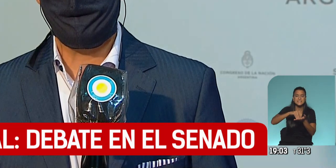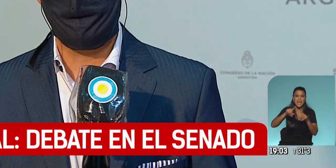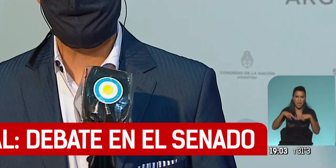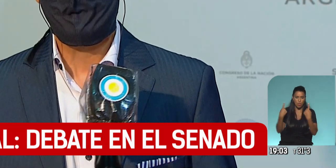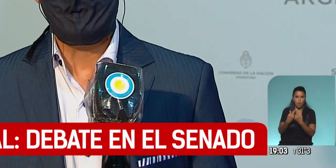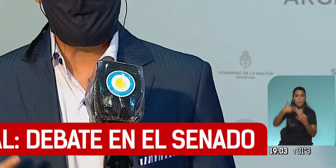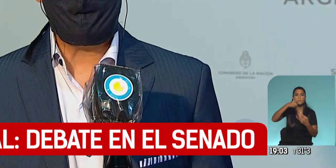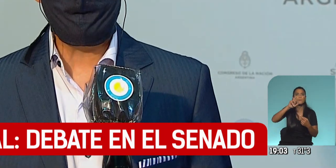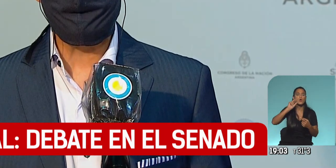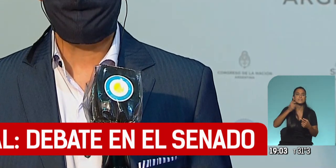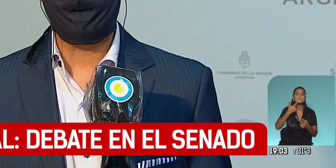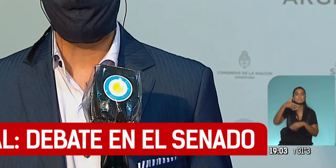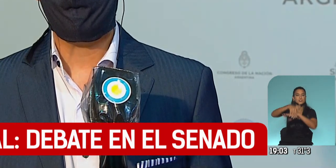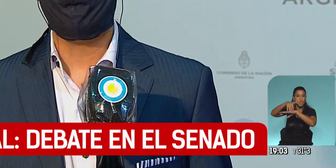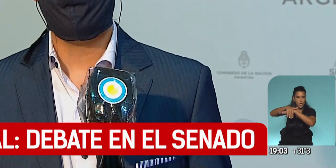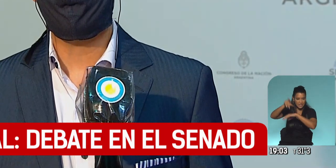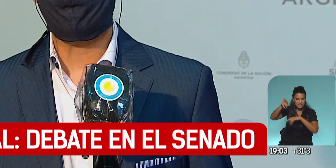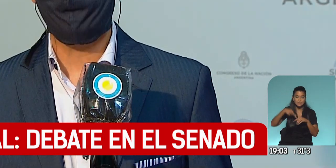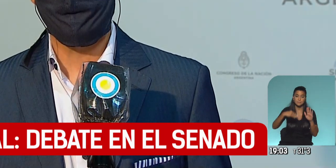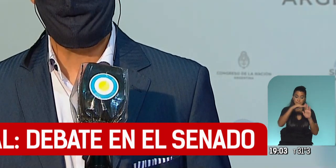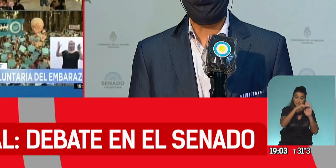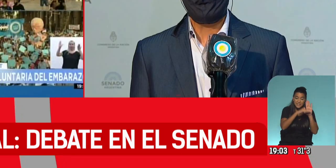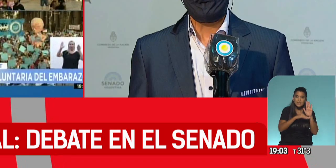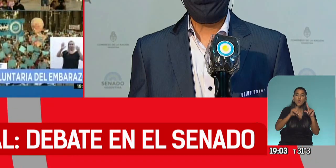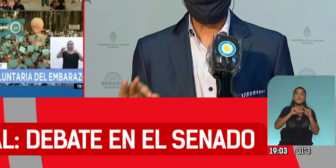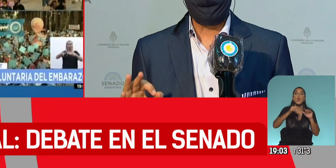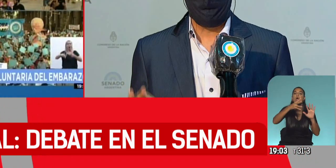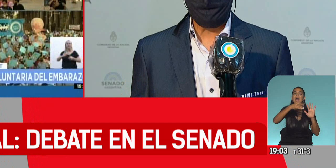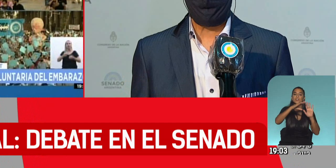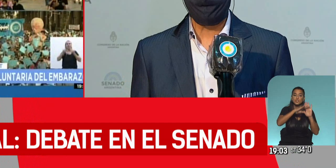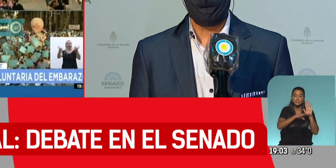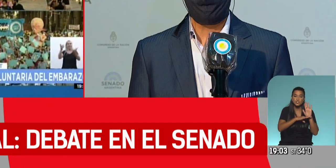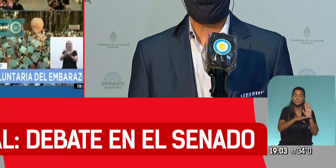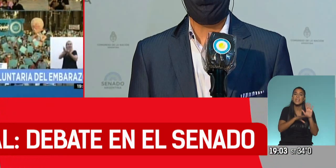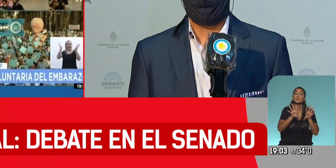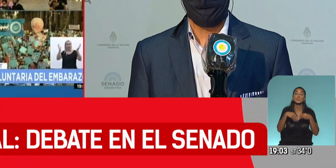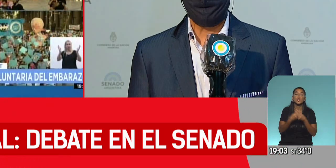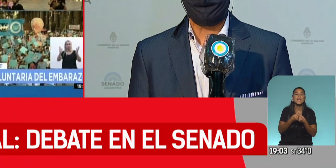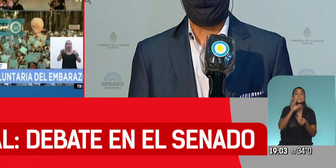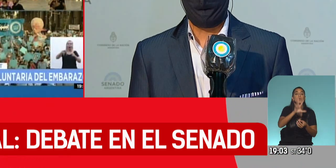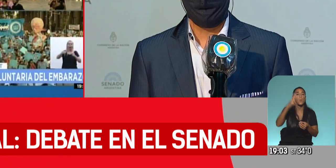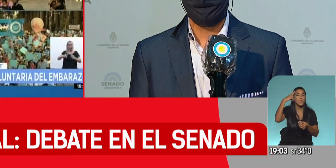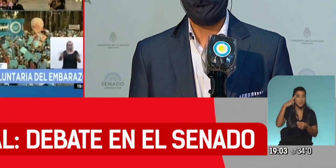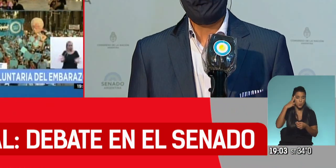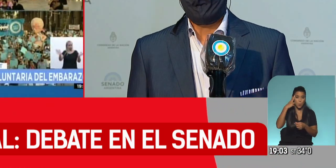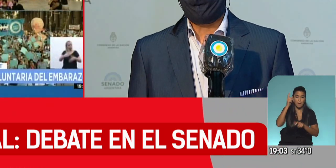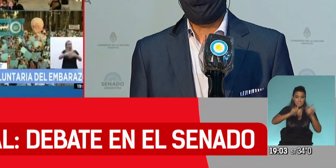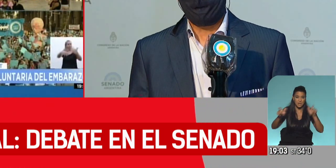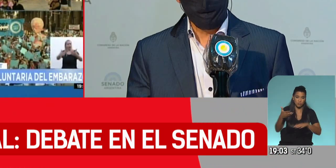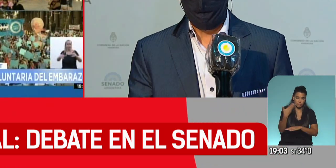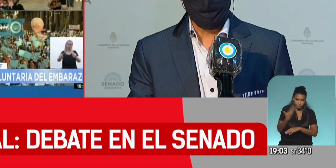Closs, el de Misiones, en la lista figura en el número 14 de 59 oradores señalados,